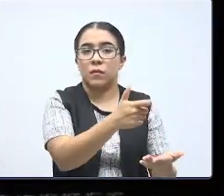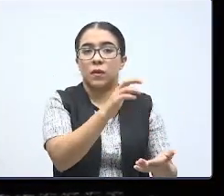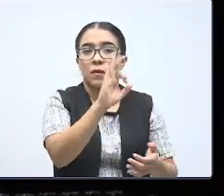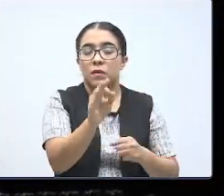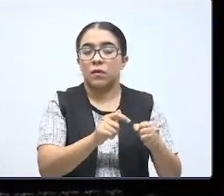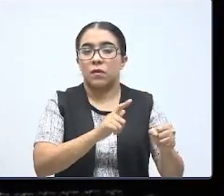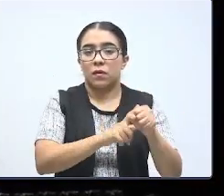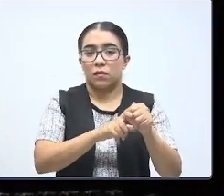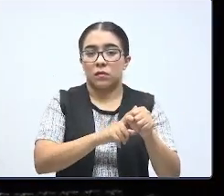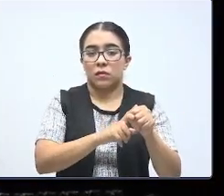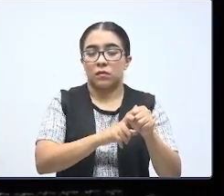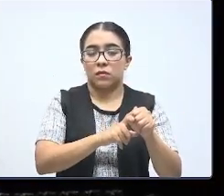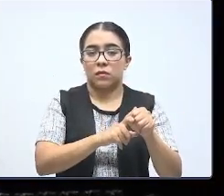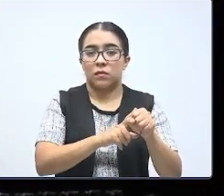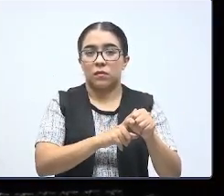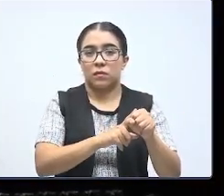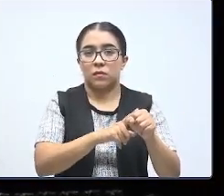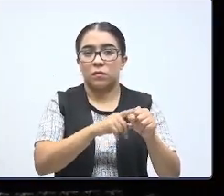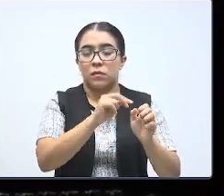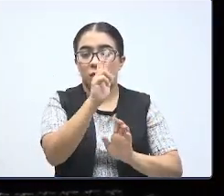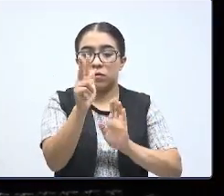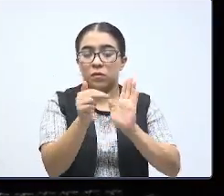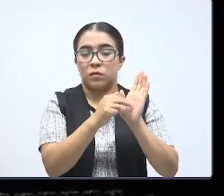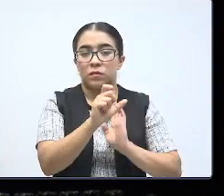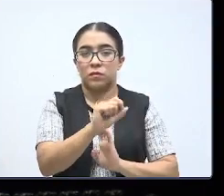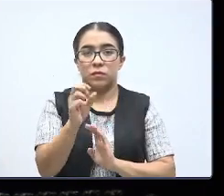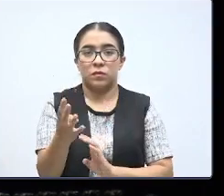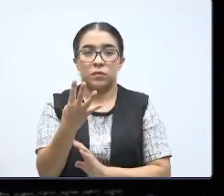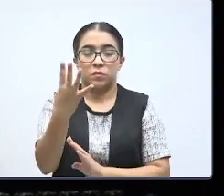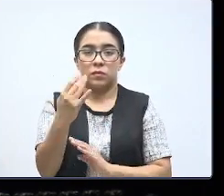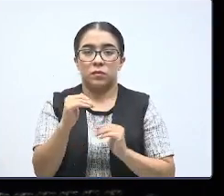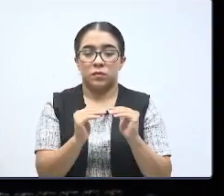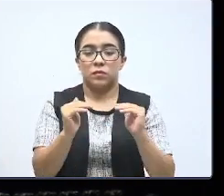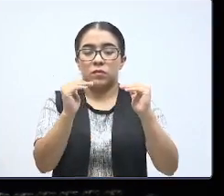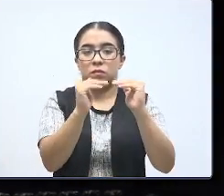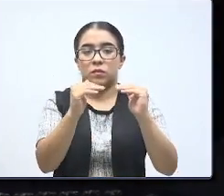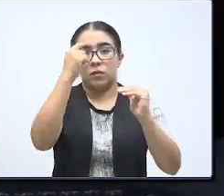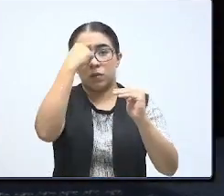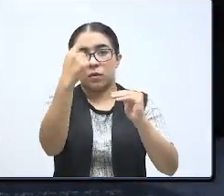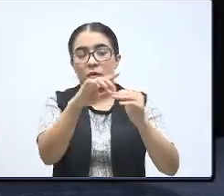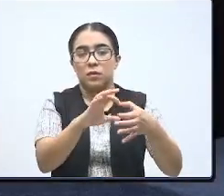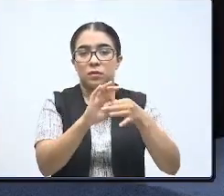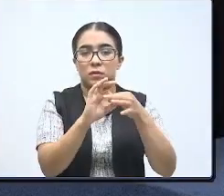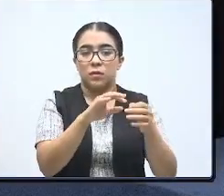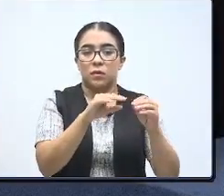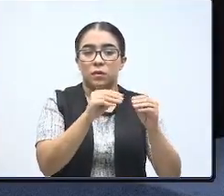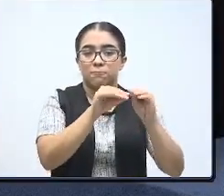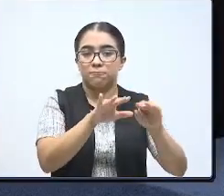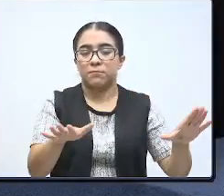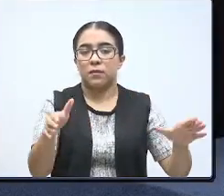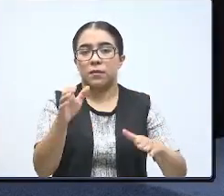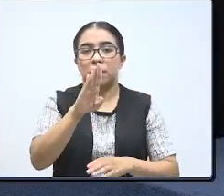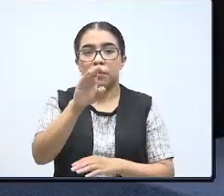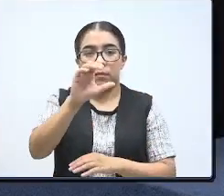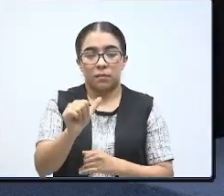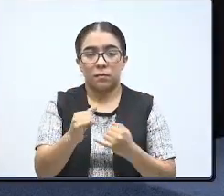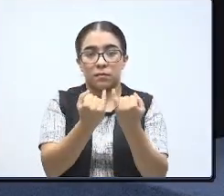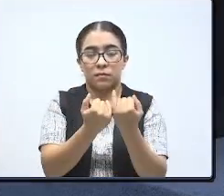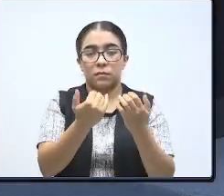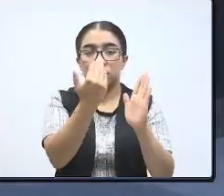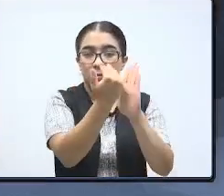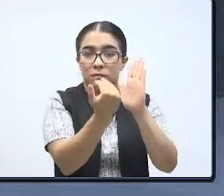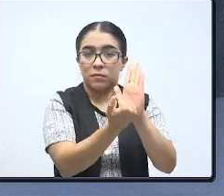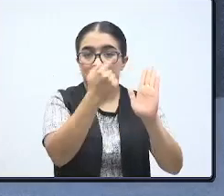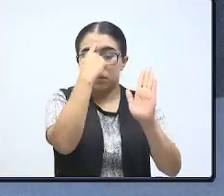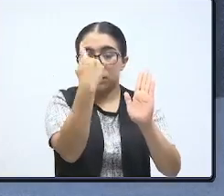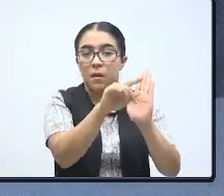Federación para el Ejercicio Fiscal 2024, se incremente el monto destinado a las becas y que sus reglas de operación